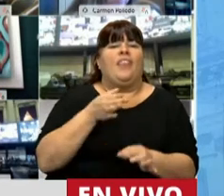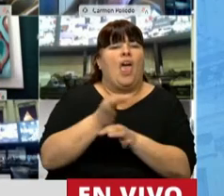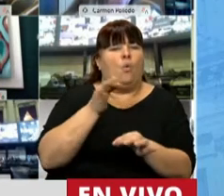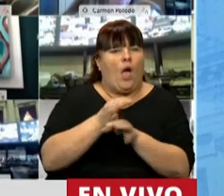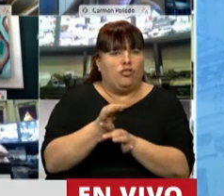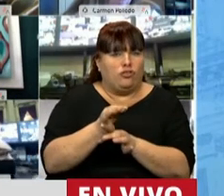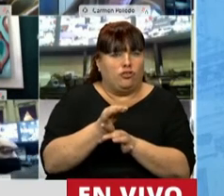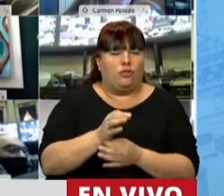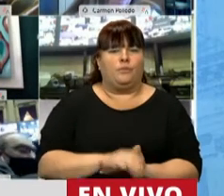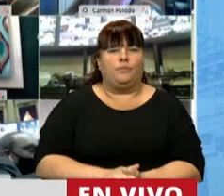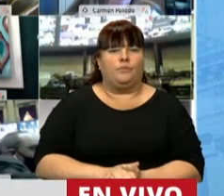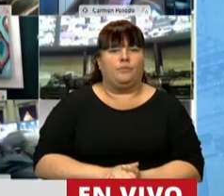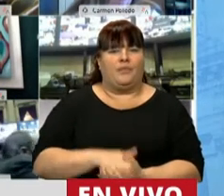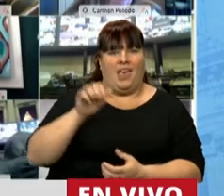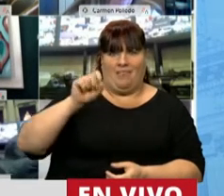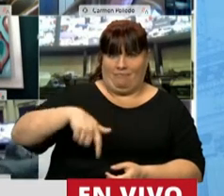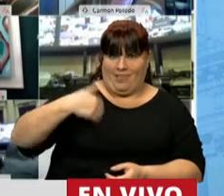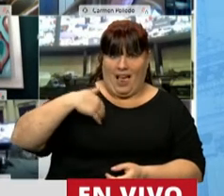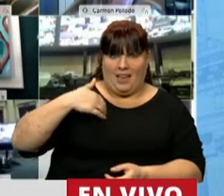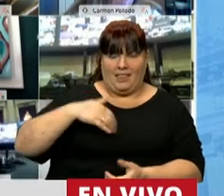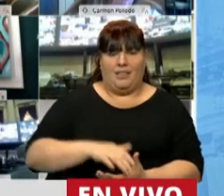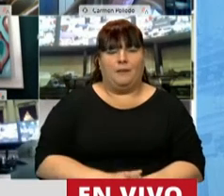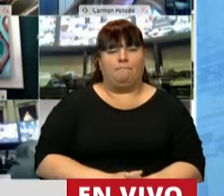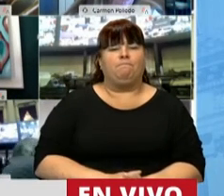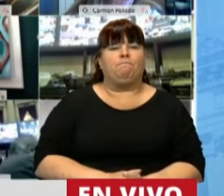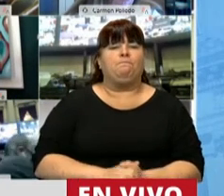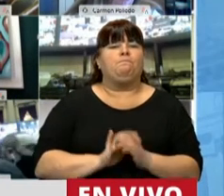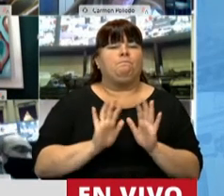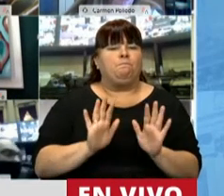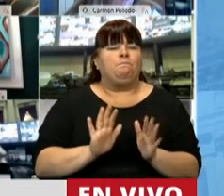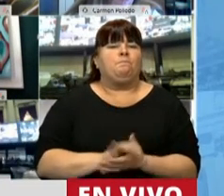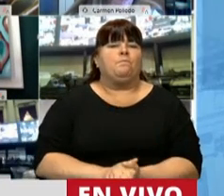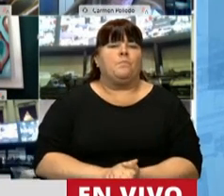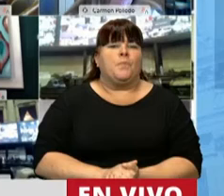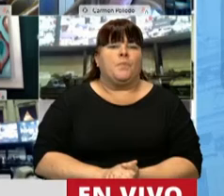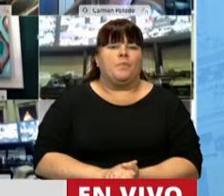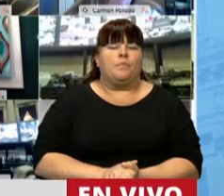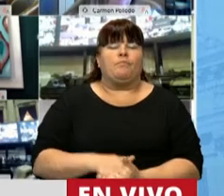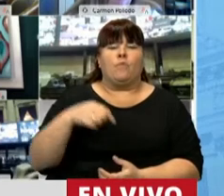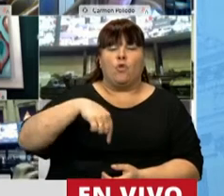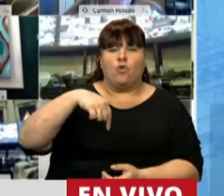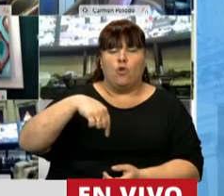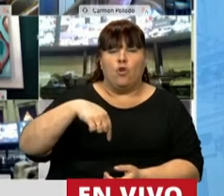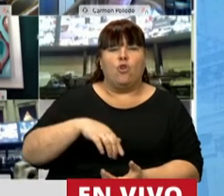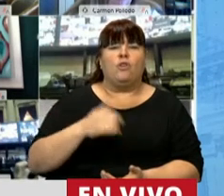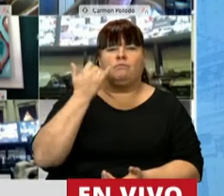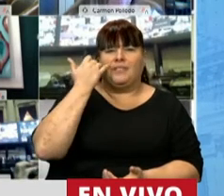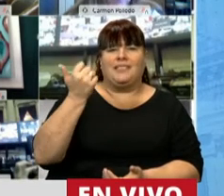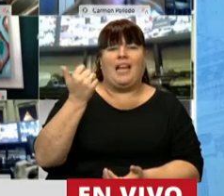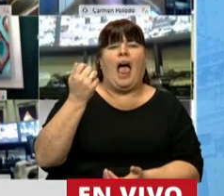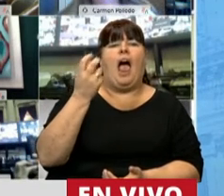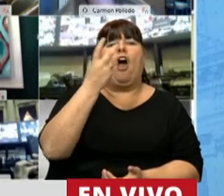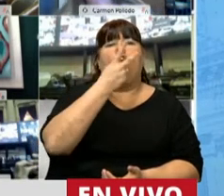educación en Argentina. Mire, Presidenta, hoy hace ya